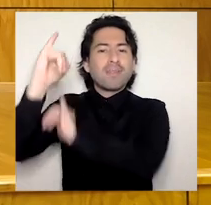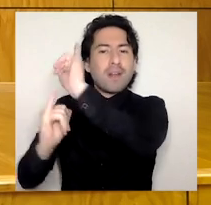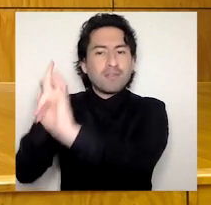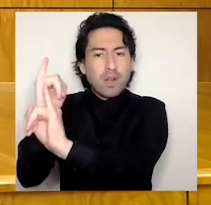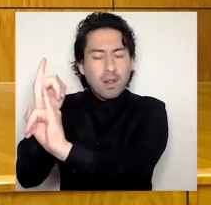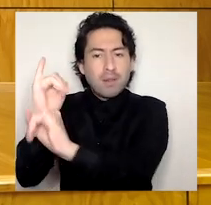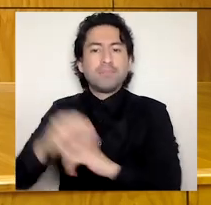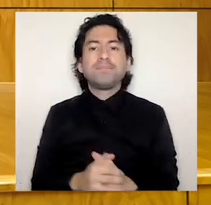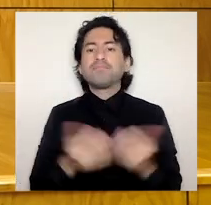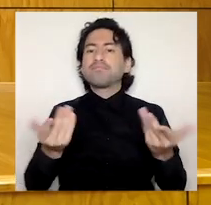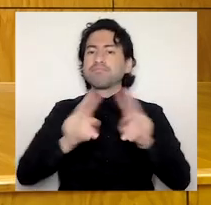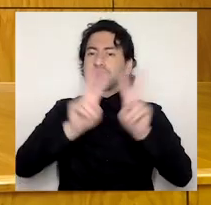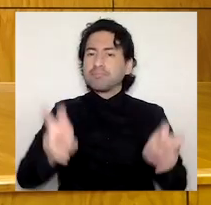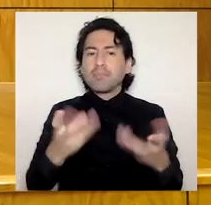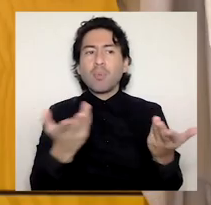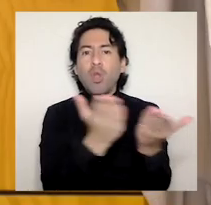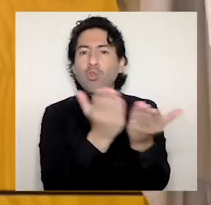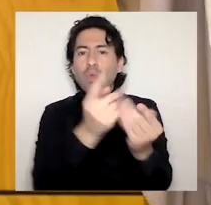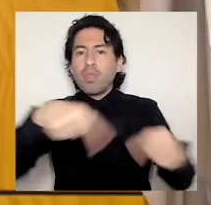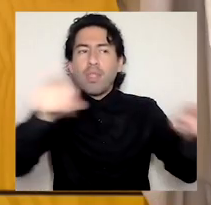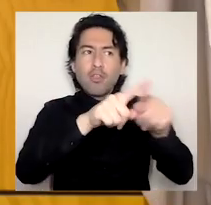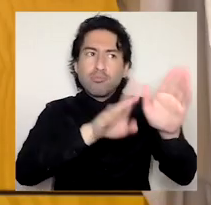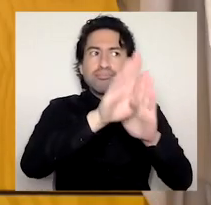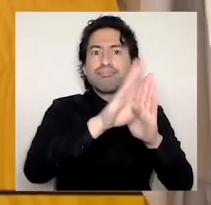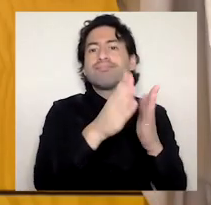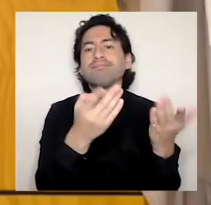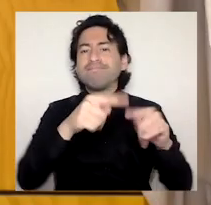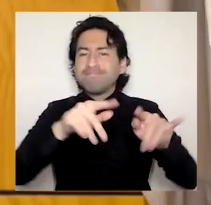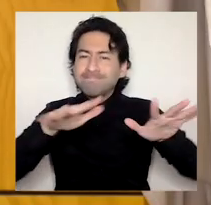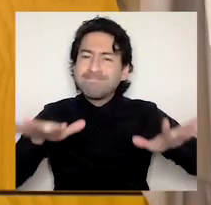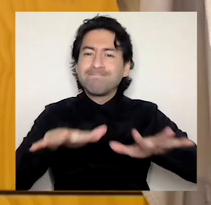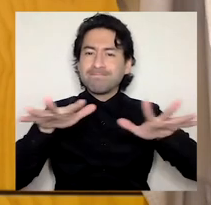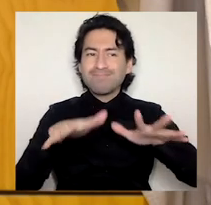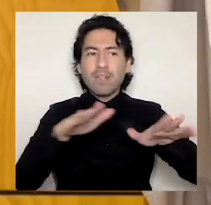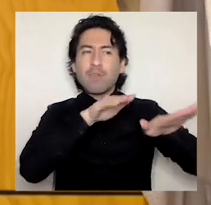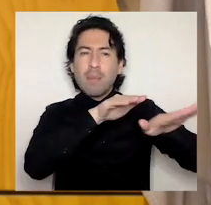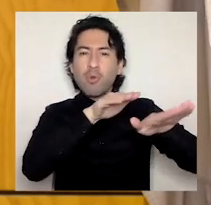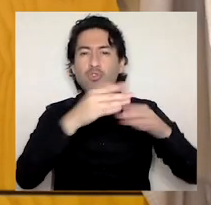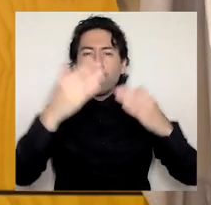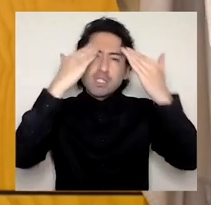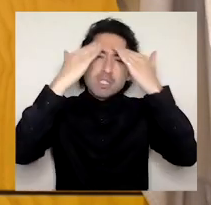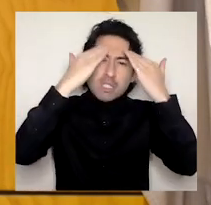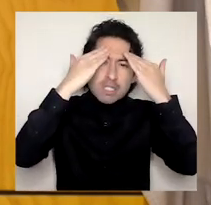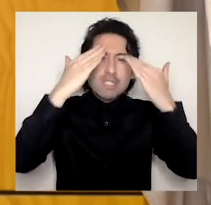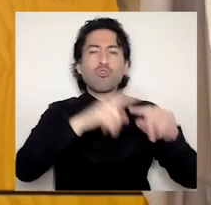desarrollo estudiantil, ha sido intensivo el apoyo psicosocial y socioeconómico a las y los estudiantes